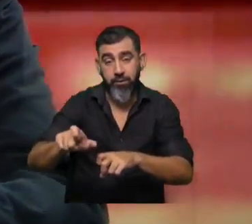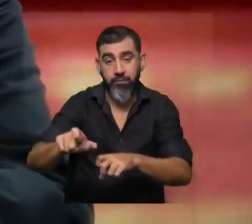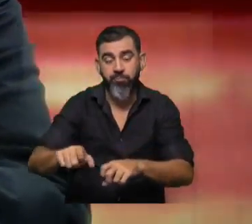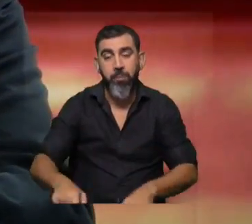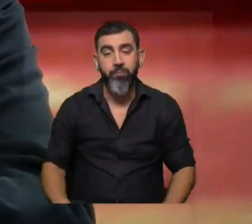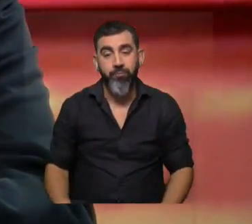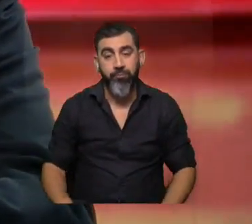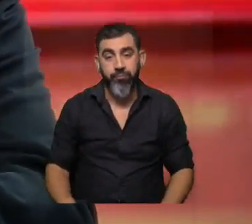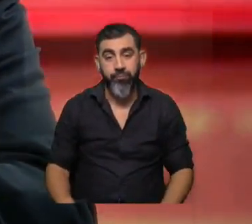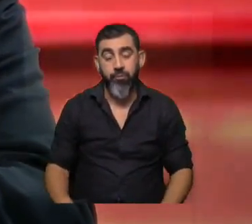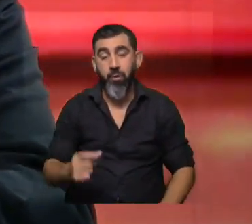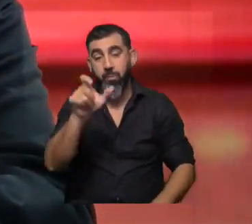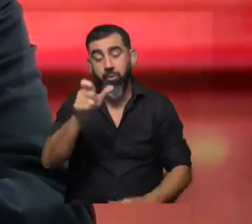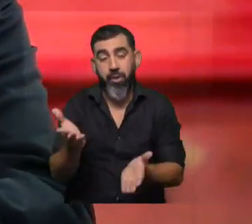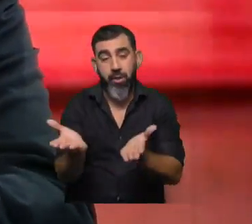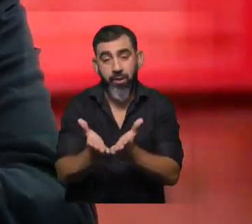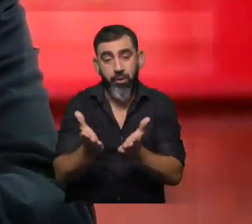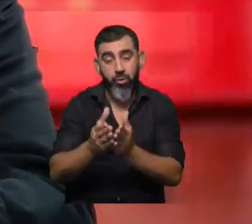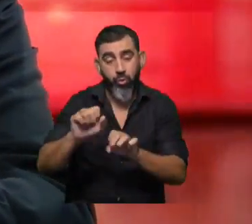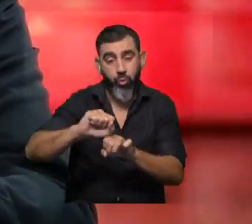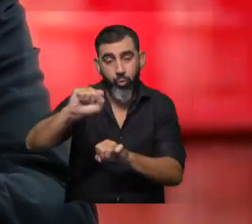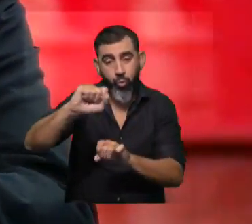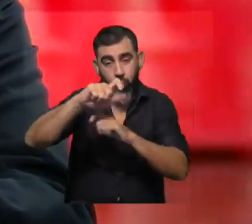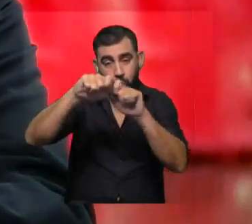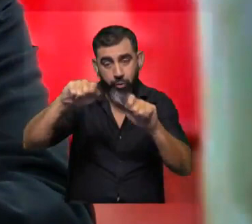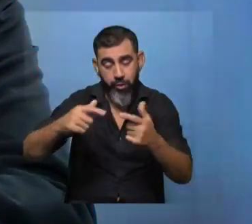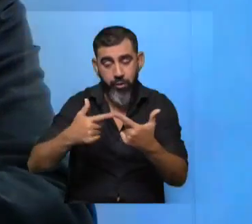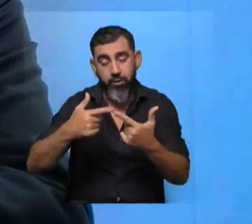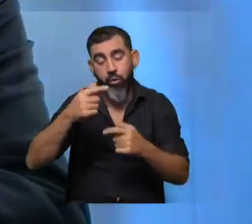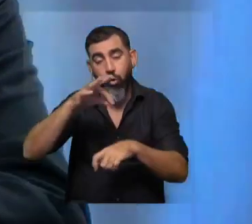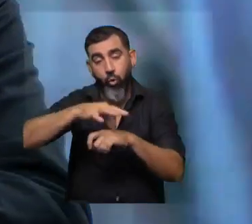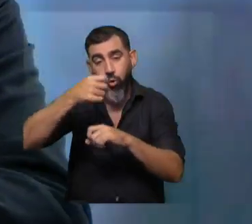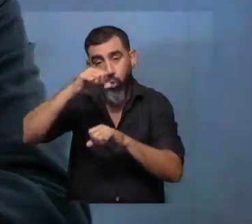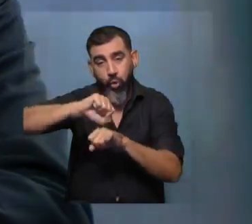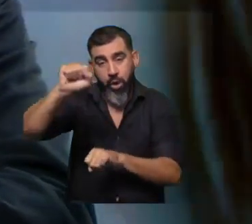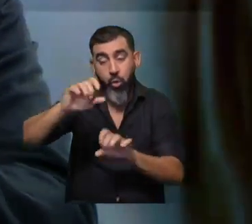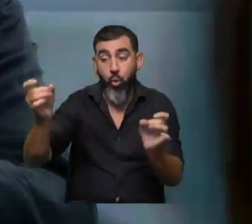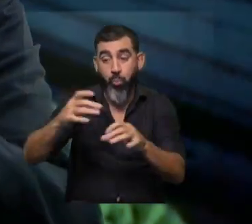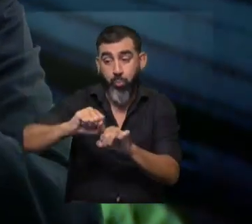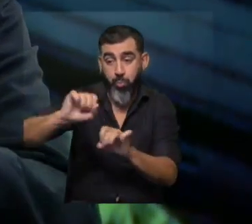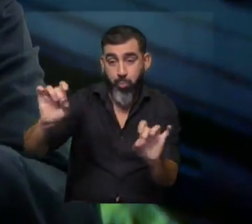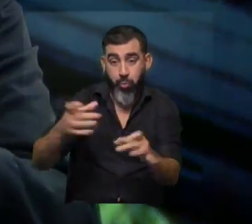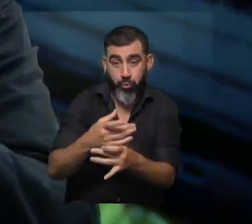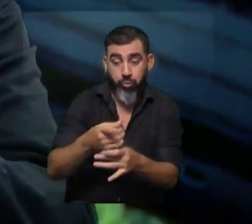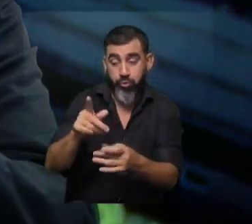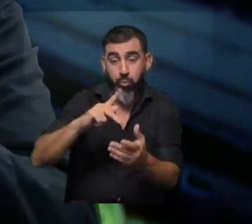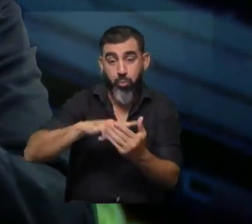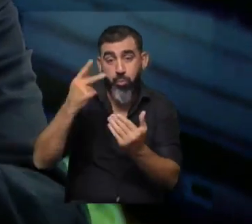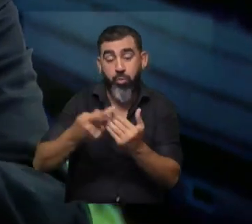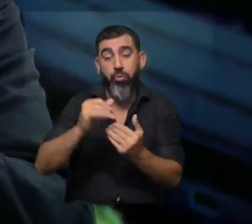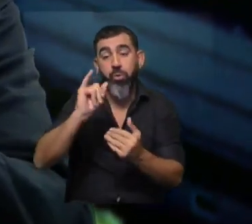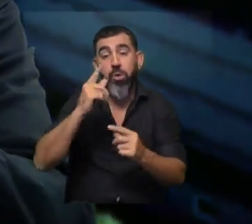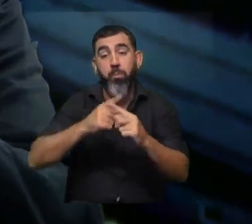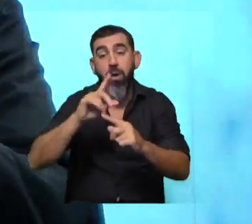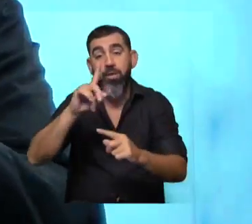amplia alguien que está estudiando una maestría científica un doctorado o un graduado para esos proyectos de I más D en las